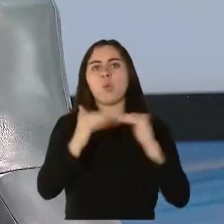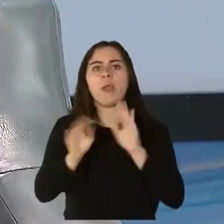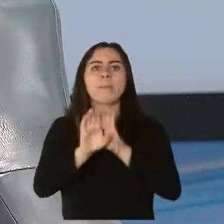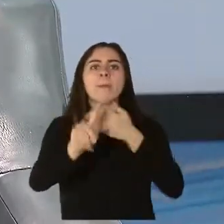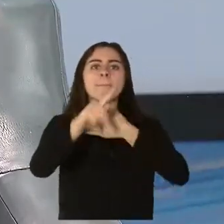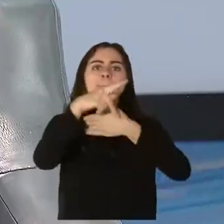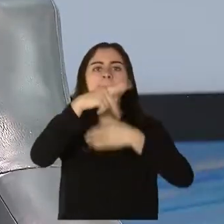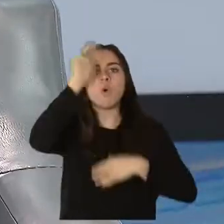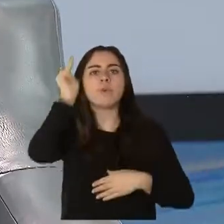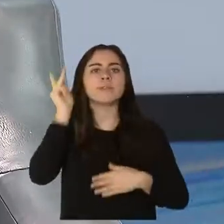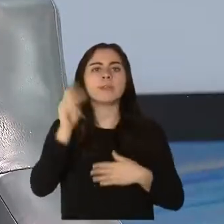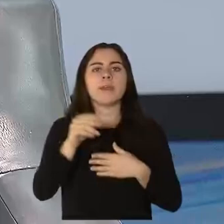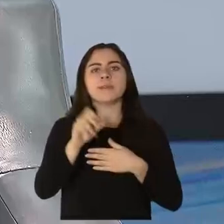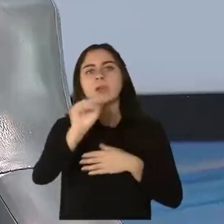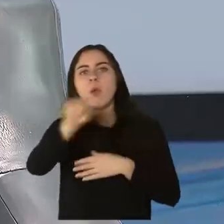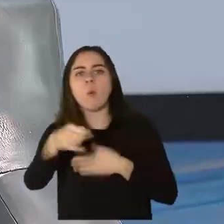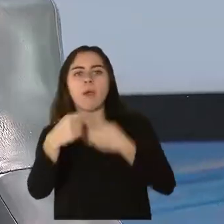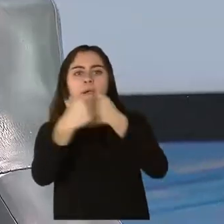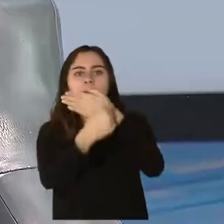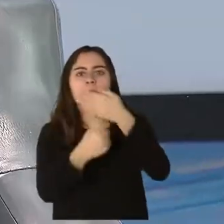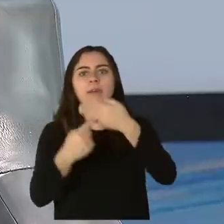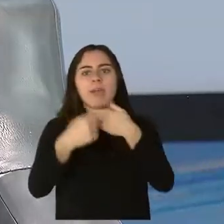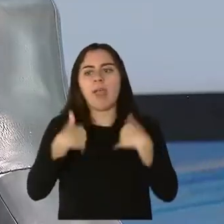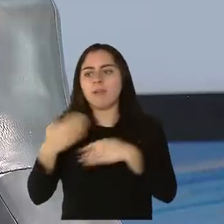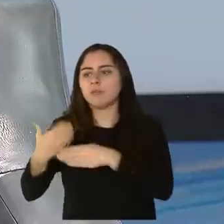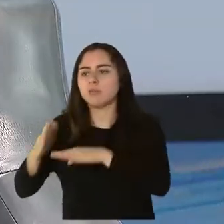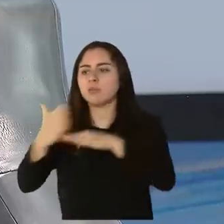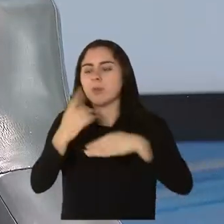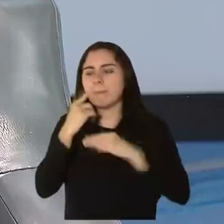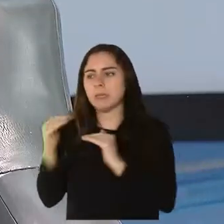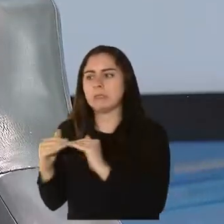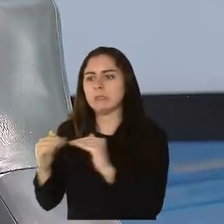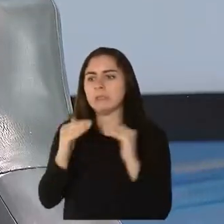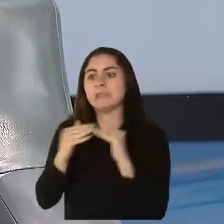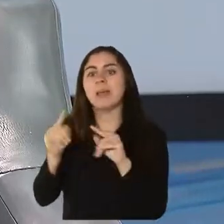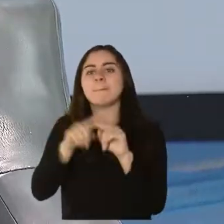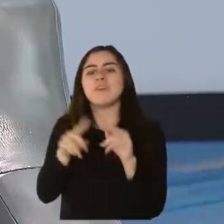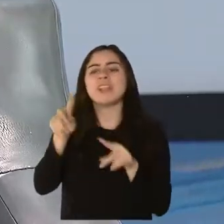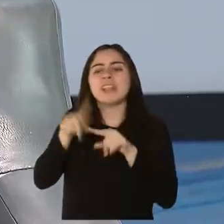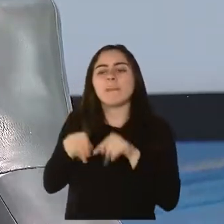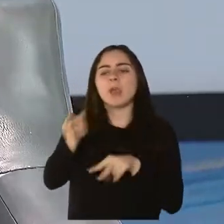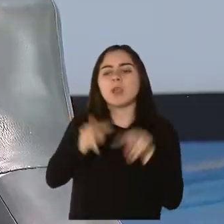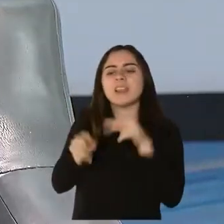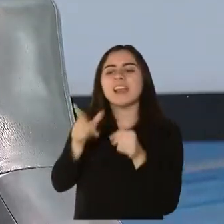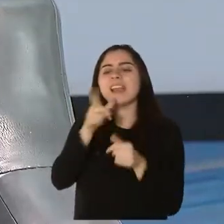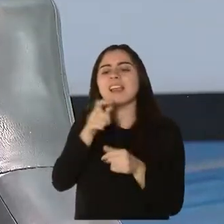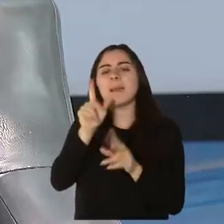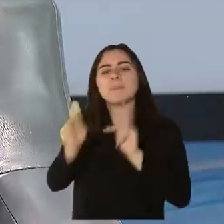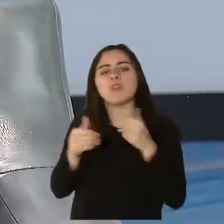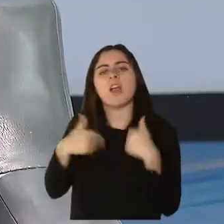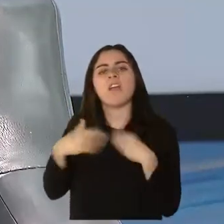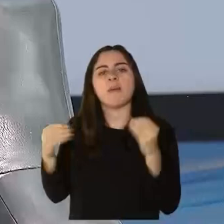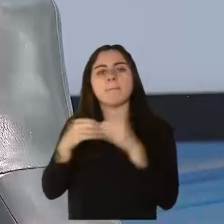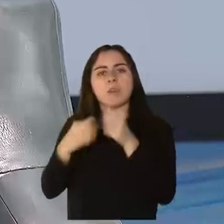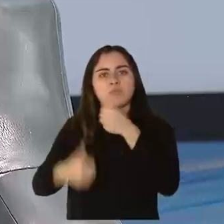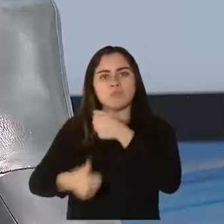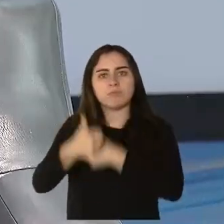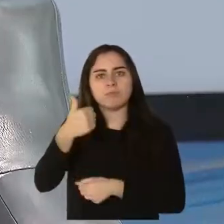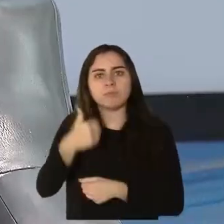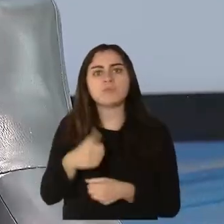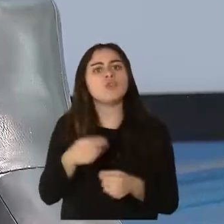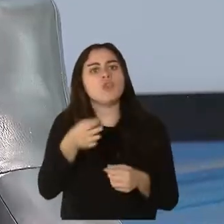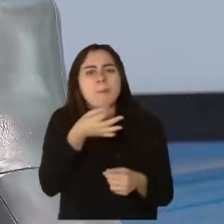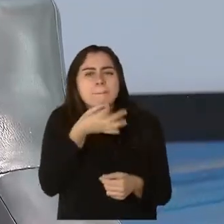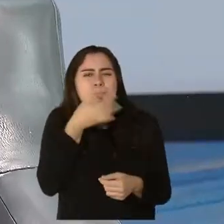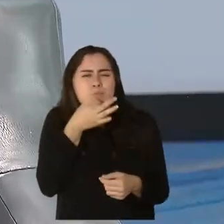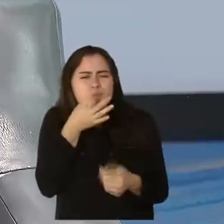poblaciones que tienen mayor riesgo. Casi, casi culminamos la vacunación de los profesionales de la salud. Todavía hay algunos